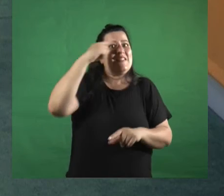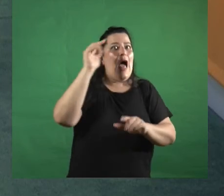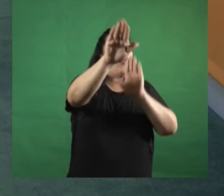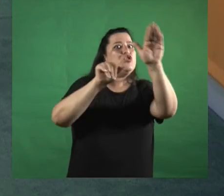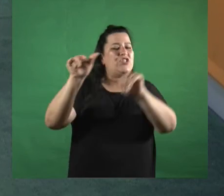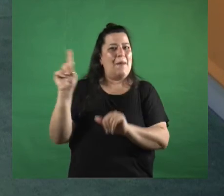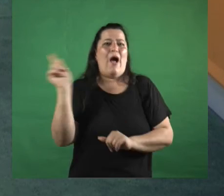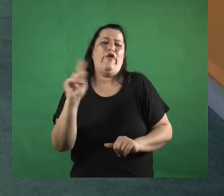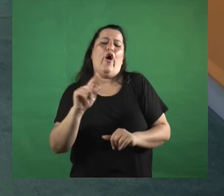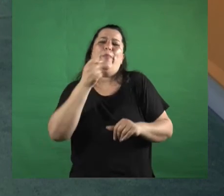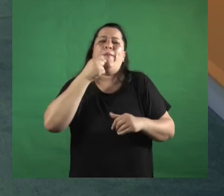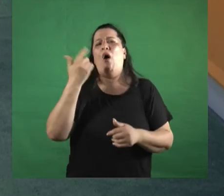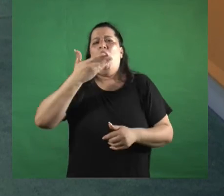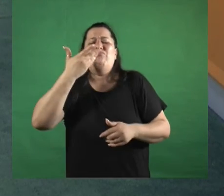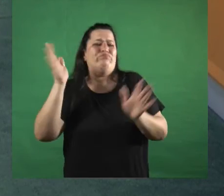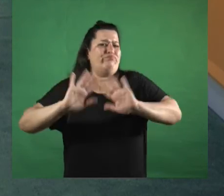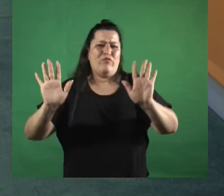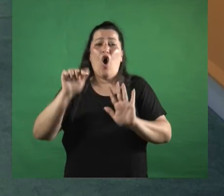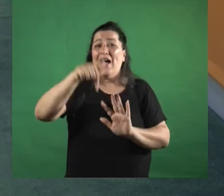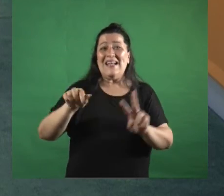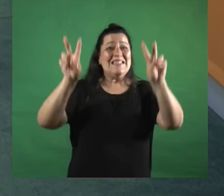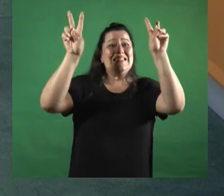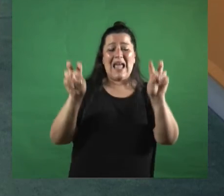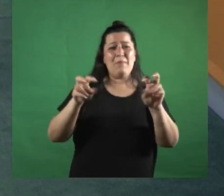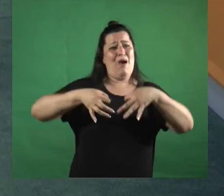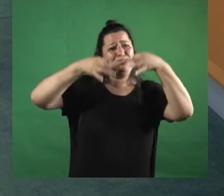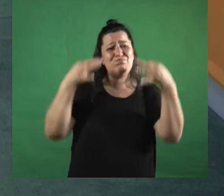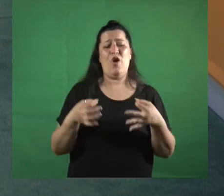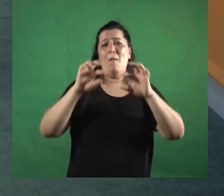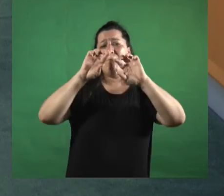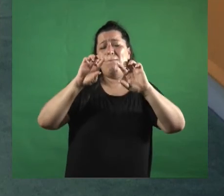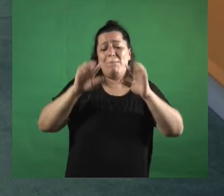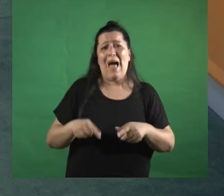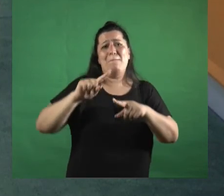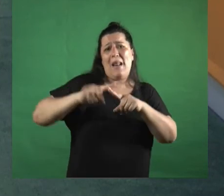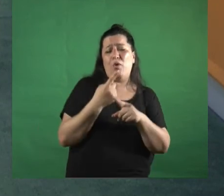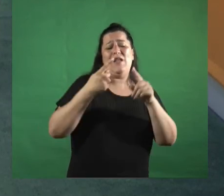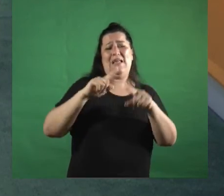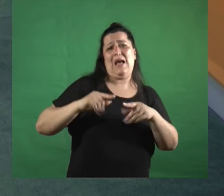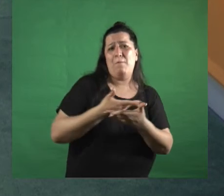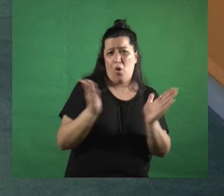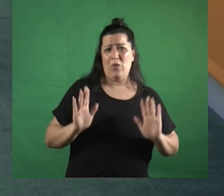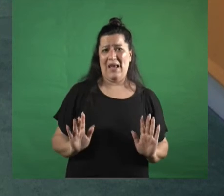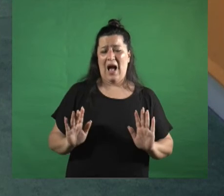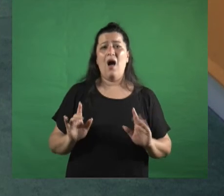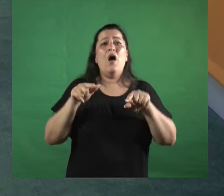desde la INADI sino entendiendo que esto es un tema de agenda de política pública y bueno y humildemente estamos